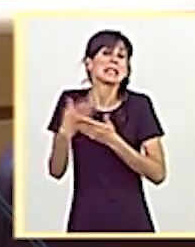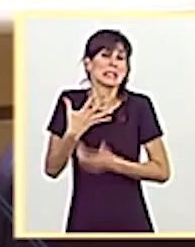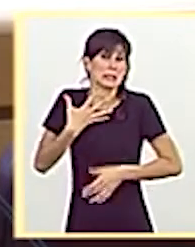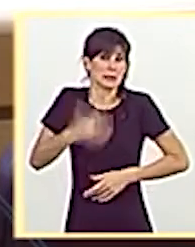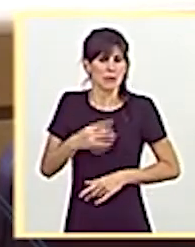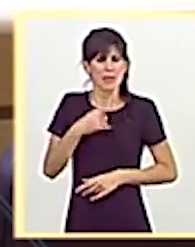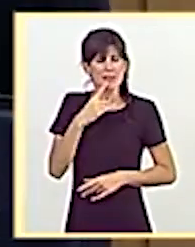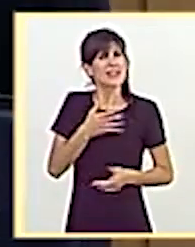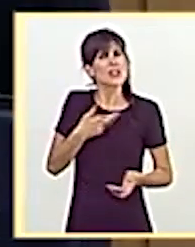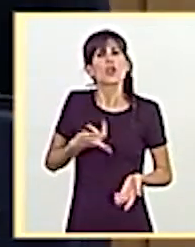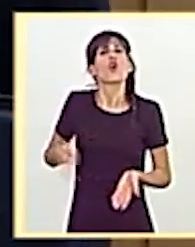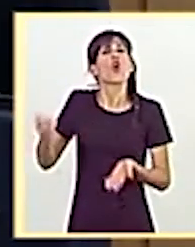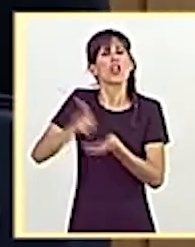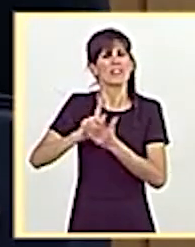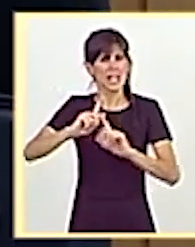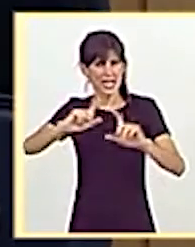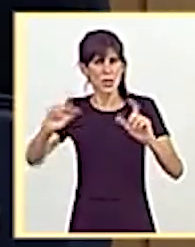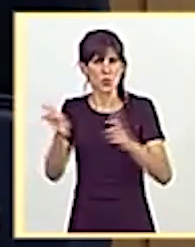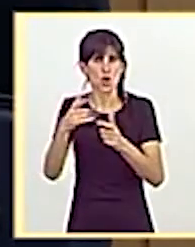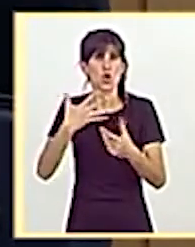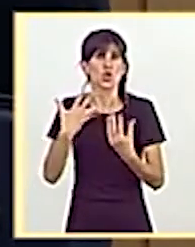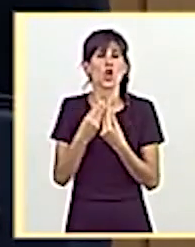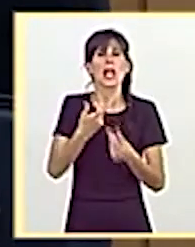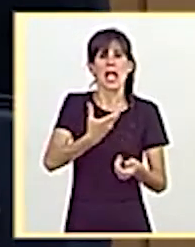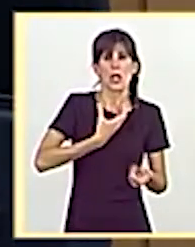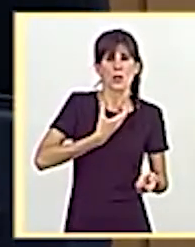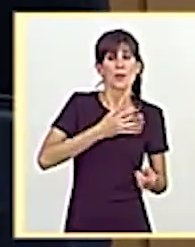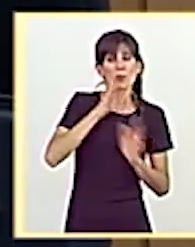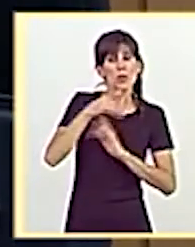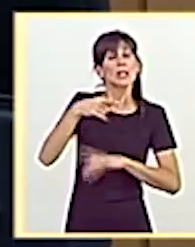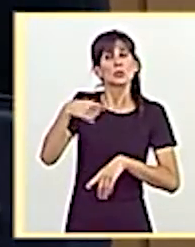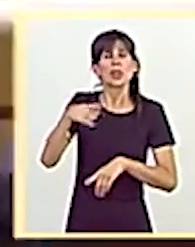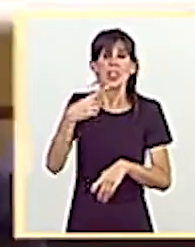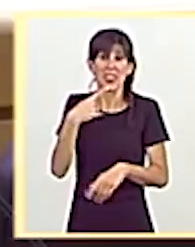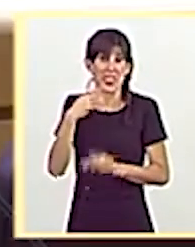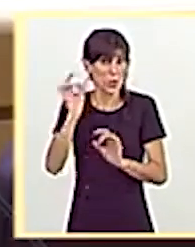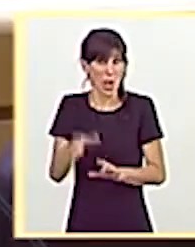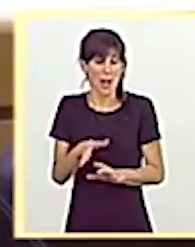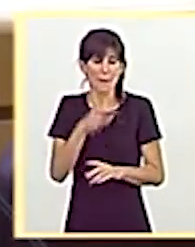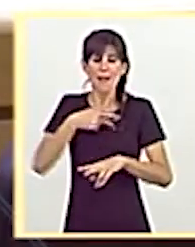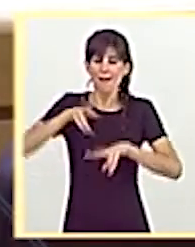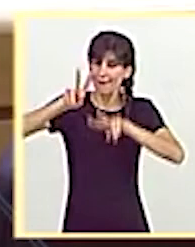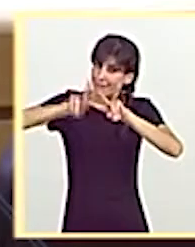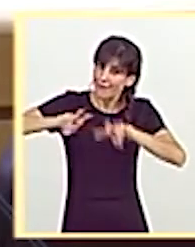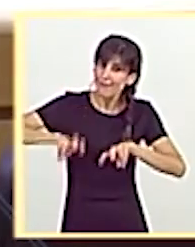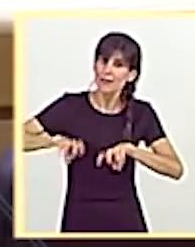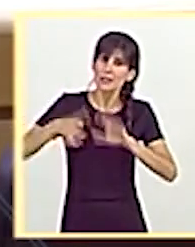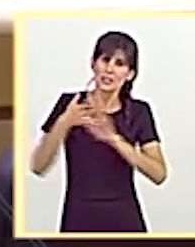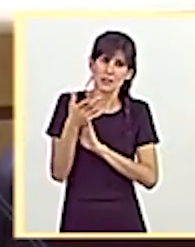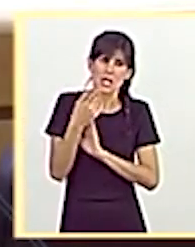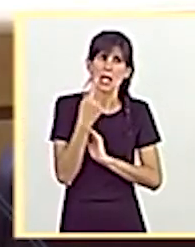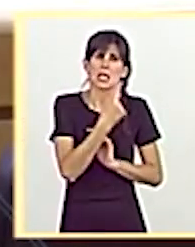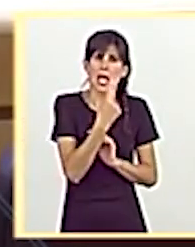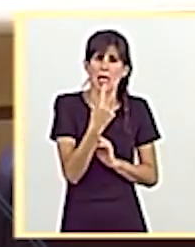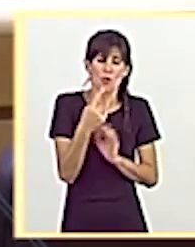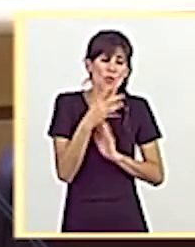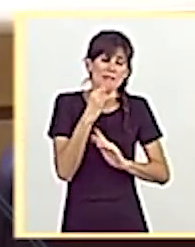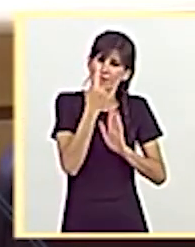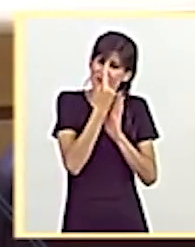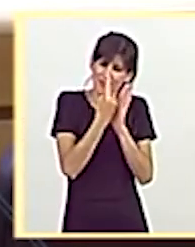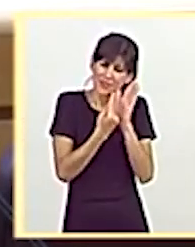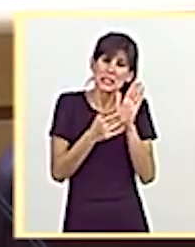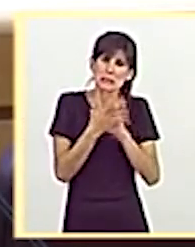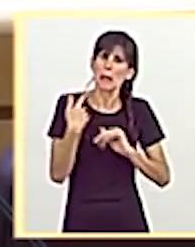una nueva reunión con los ayuntamientos, como usted ha sugerido, para analizar el cierre de cada uno de los aspectos